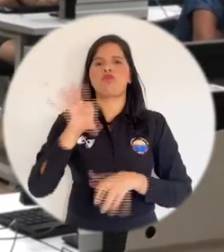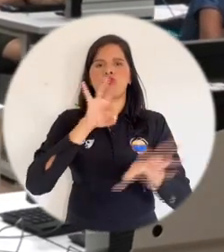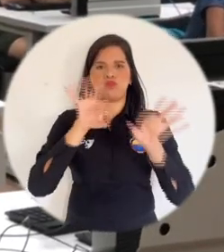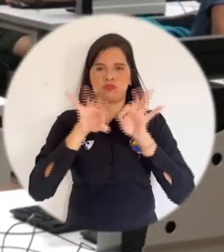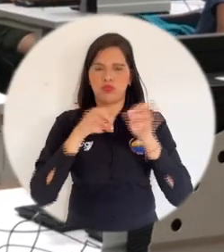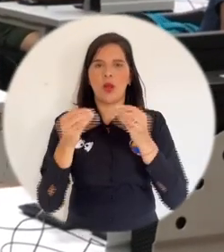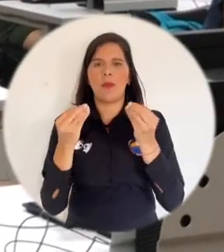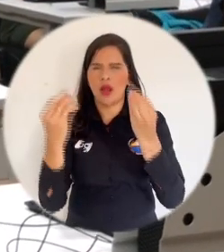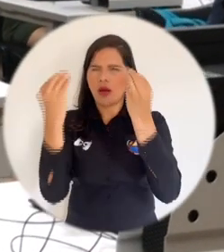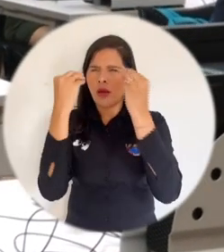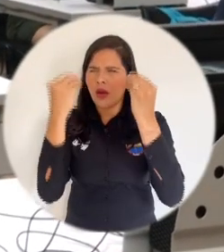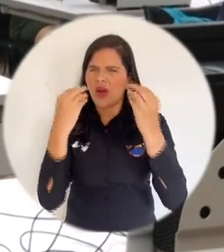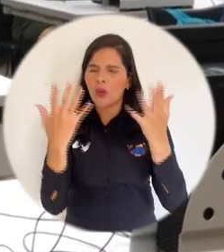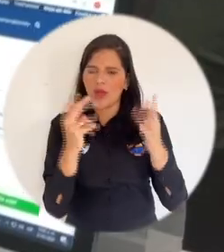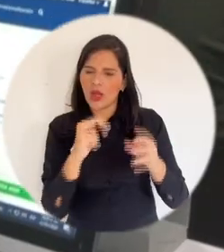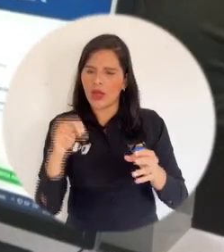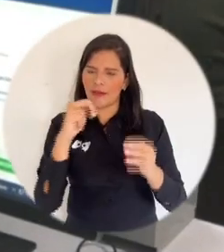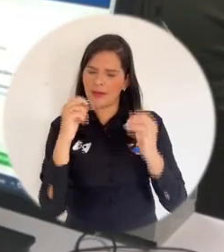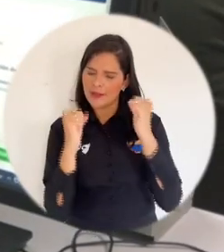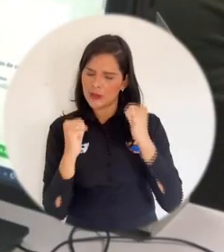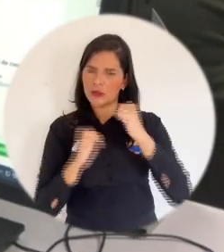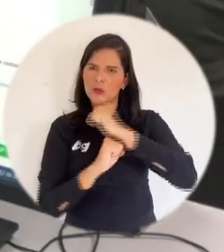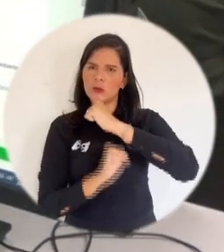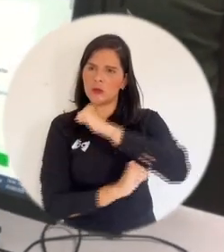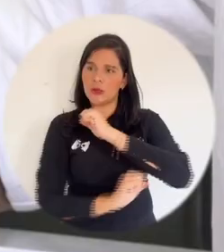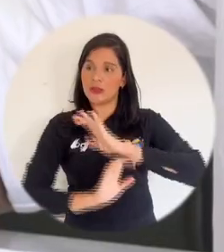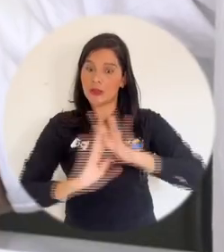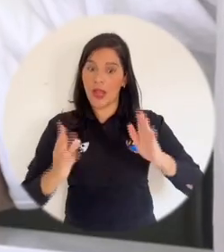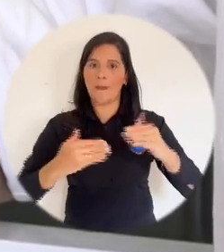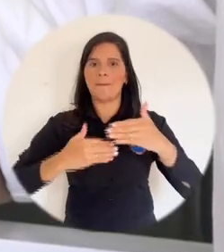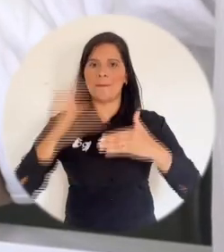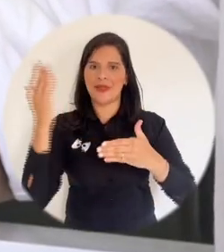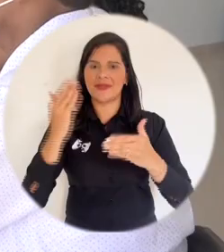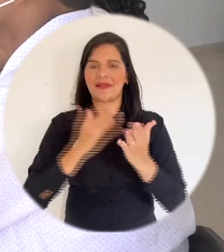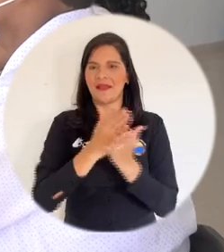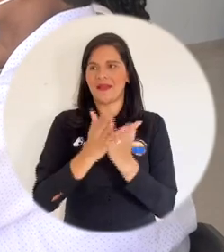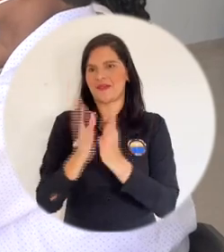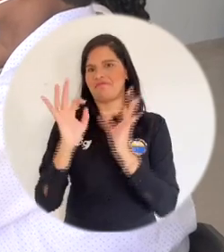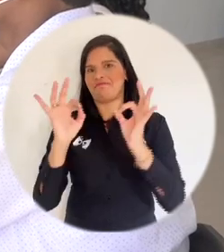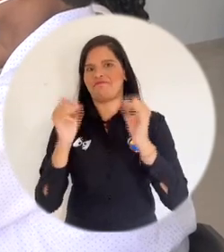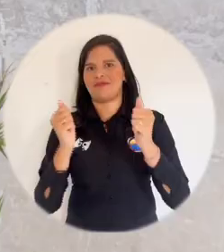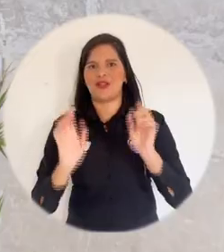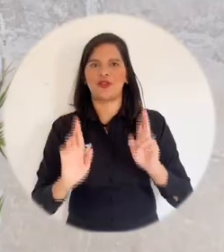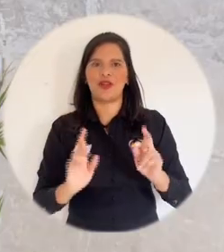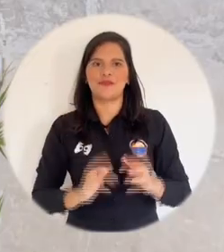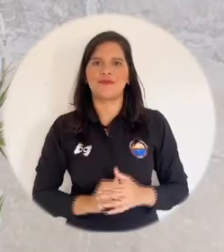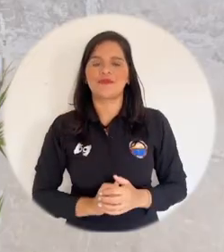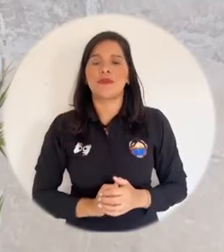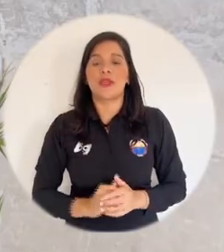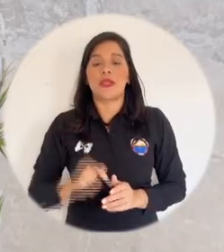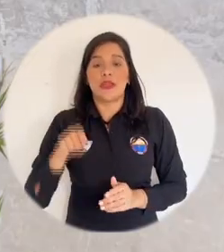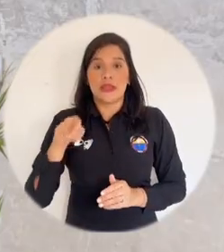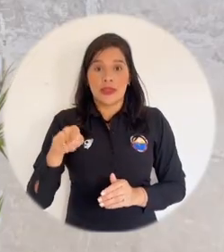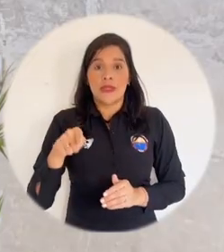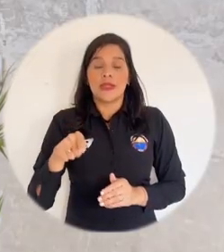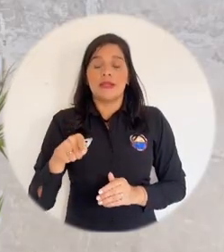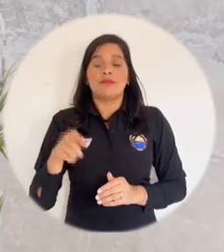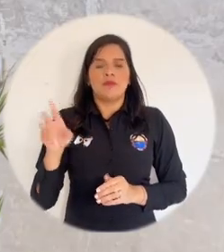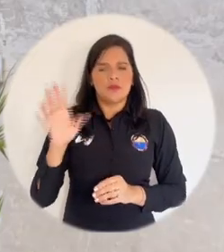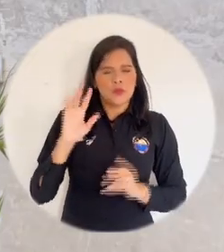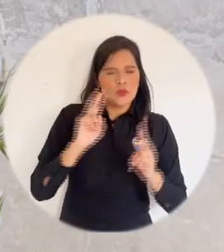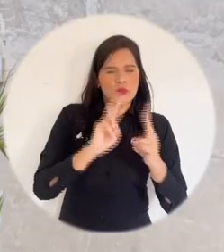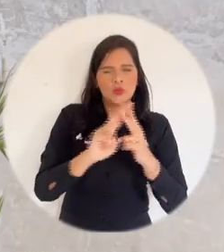múltiples asignaturas con el fin de fortalecer el nivel académico antes de iniciar sus carreras universitarias. Reconociendo el nivel de educación